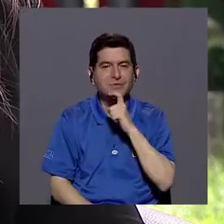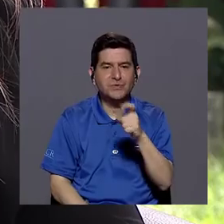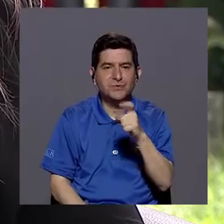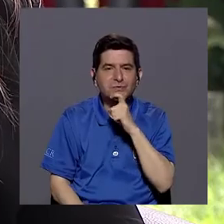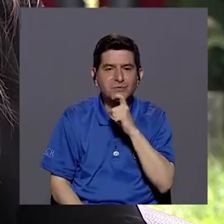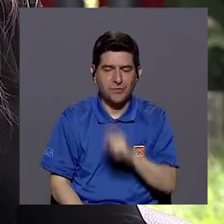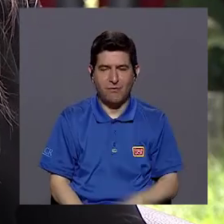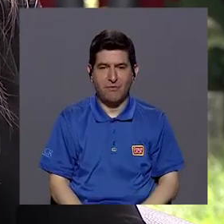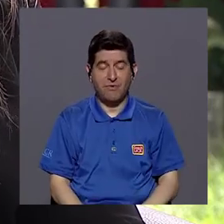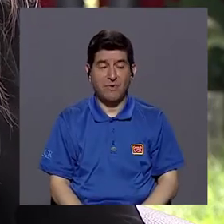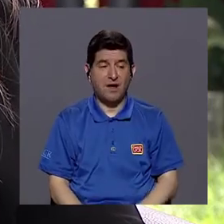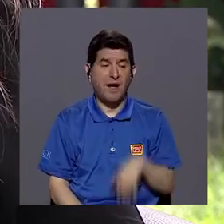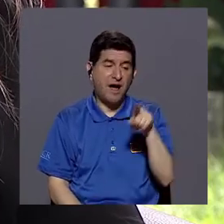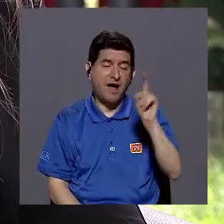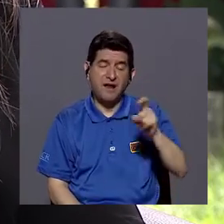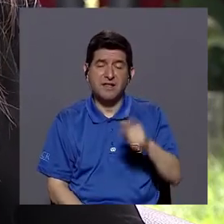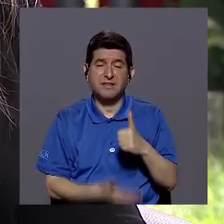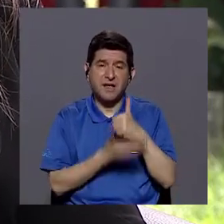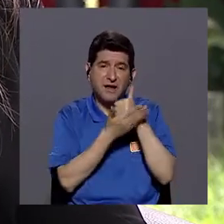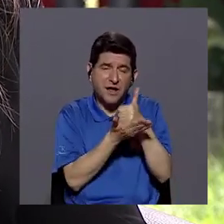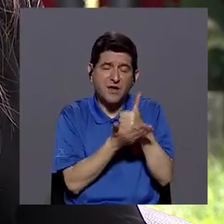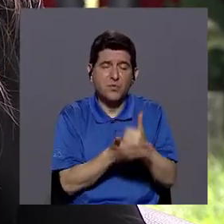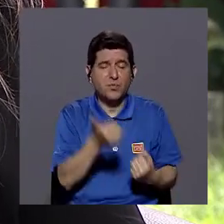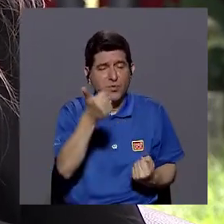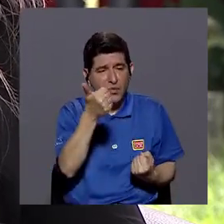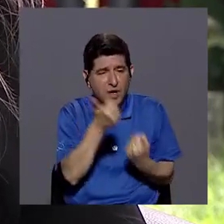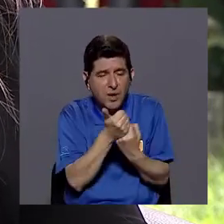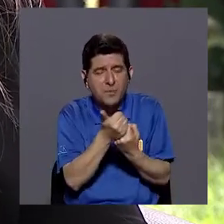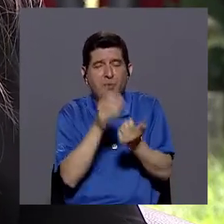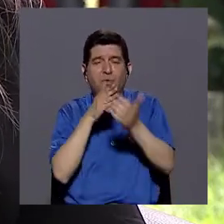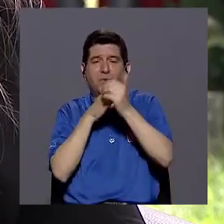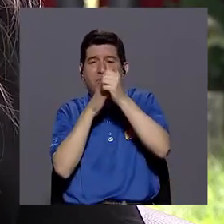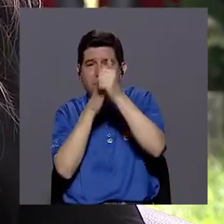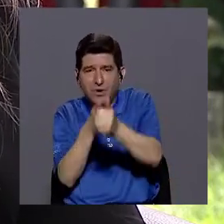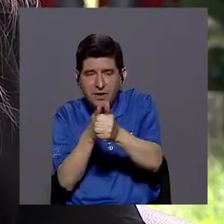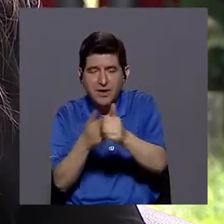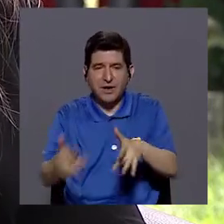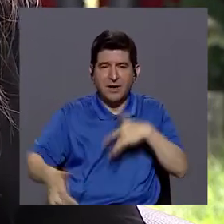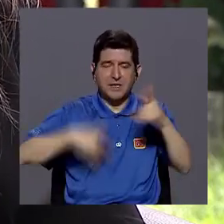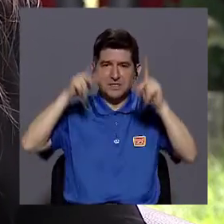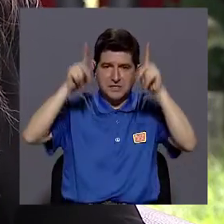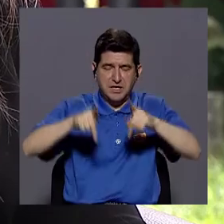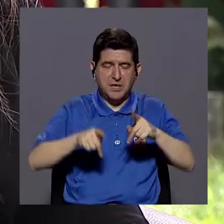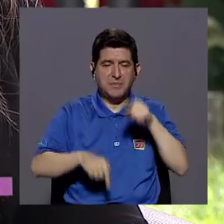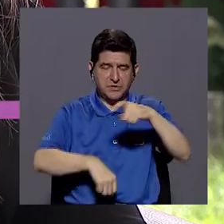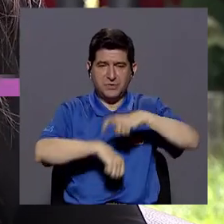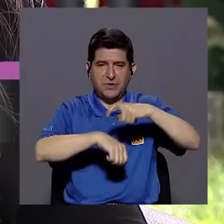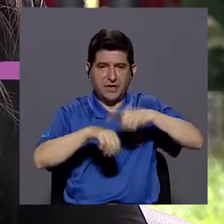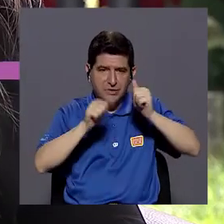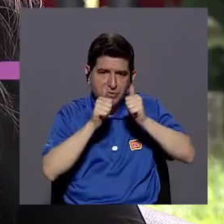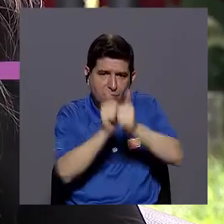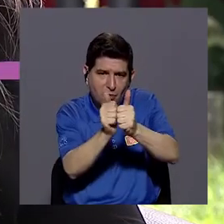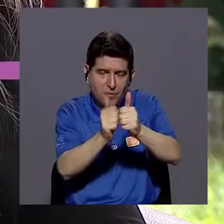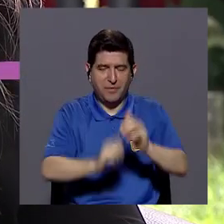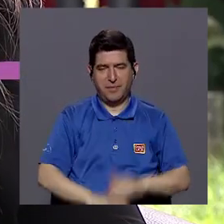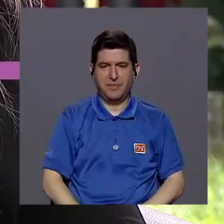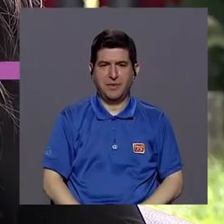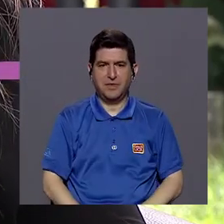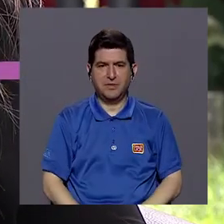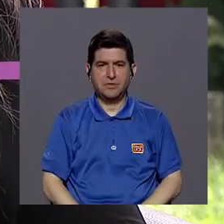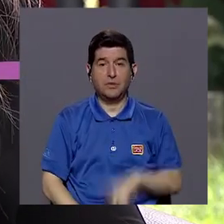difíciles, que necesita alguien que le apoye, que le guíe, que sienta que esa persona está ahí, que